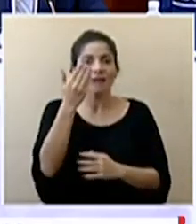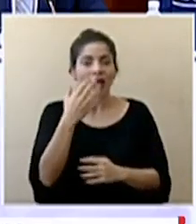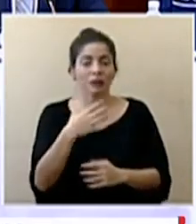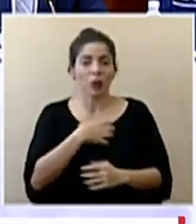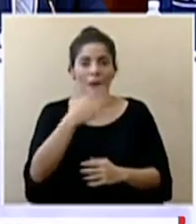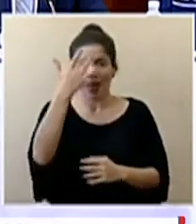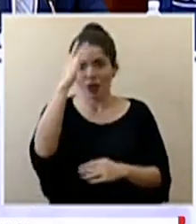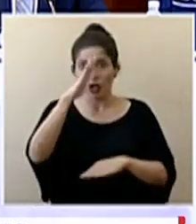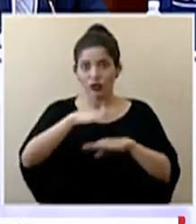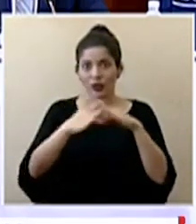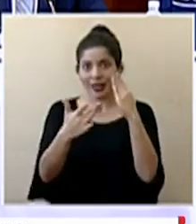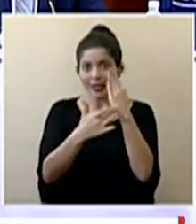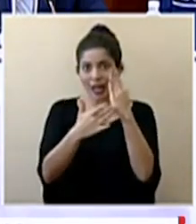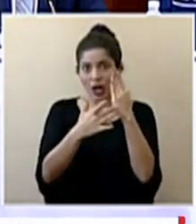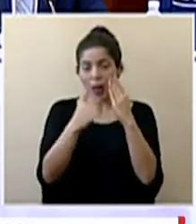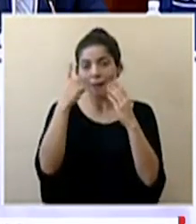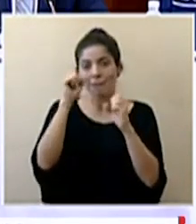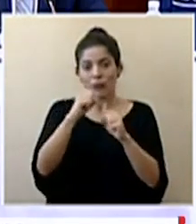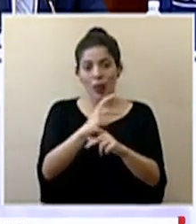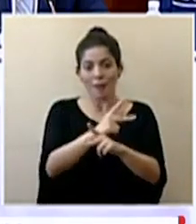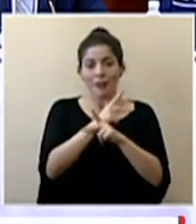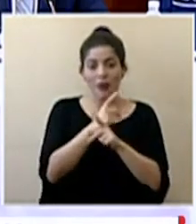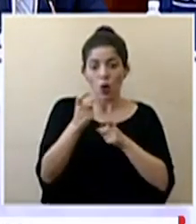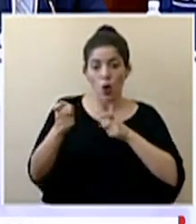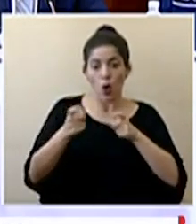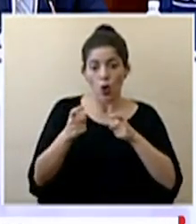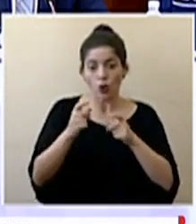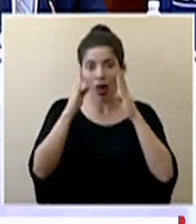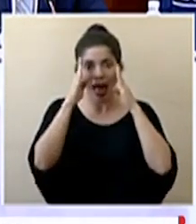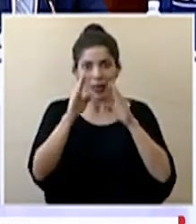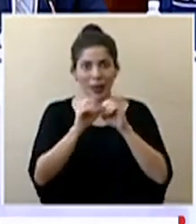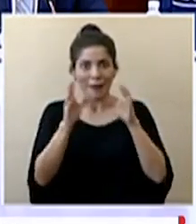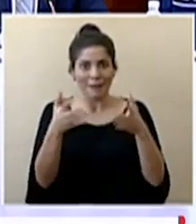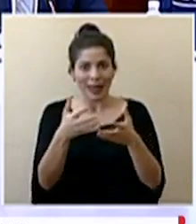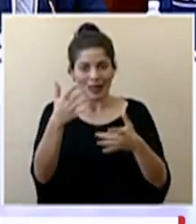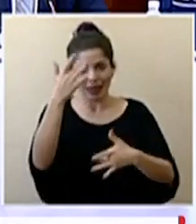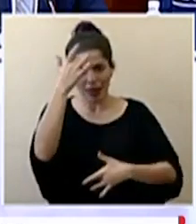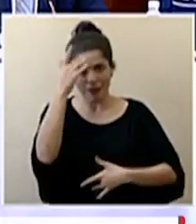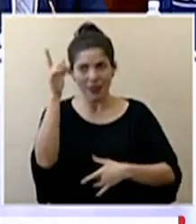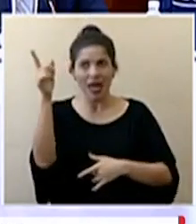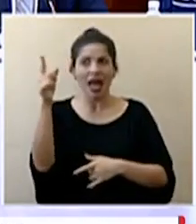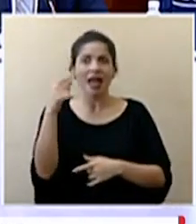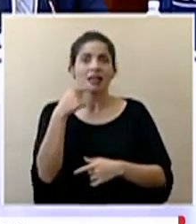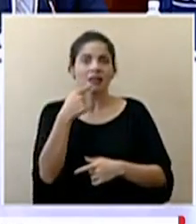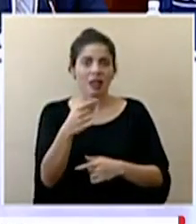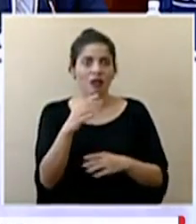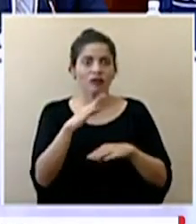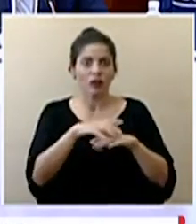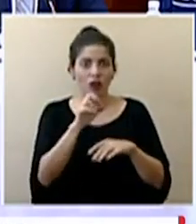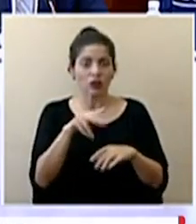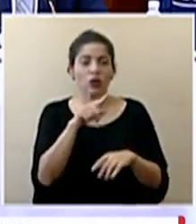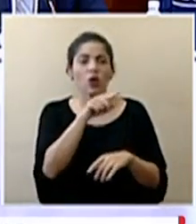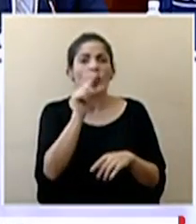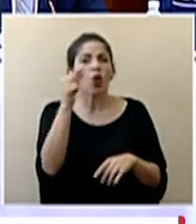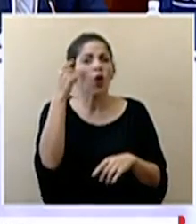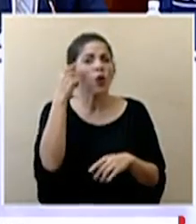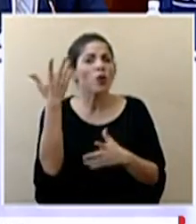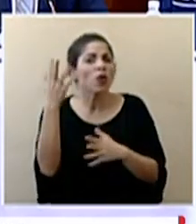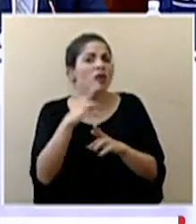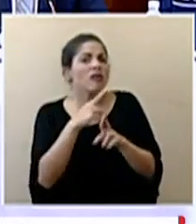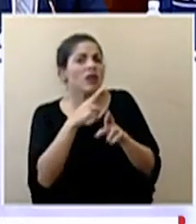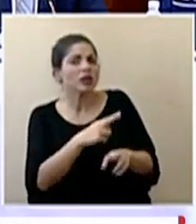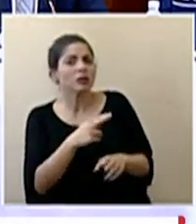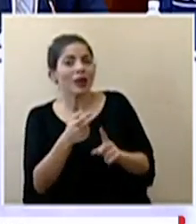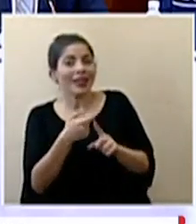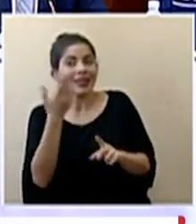intelectual de tecnologías para detectar prevenir controlar y tratar la pandemia COVID ¿qué respuesta u ofrecimientos ha recibido el gobierno desde